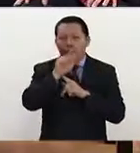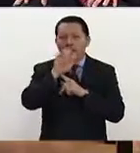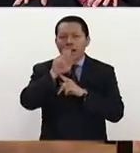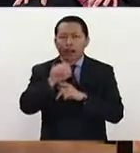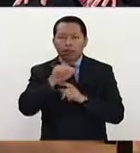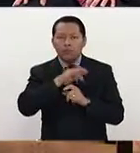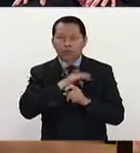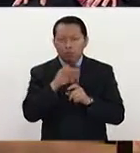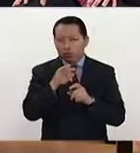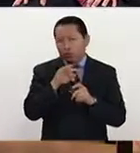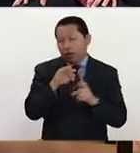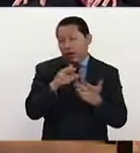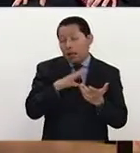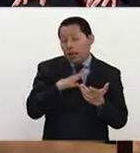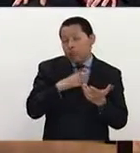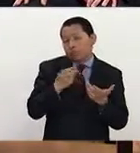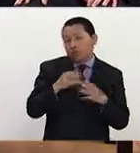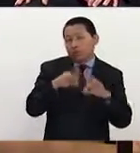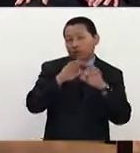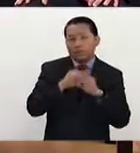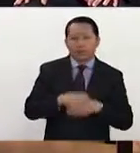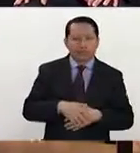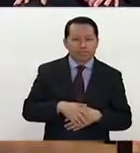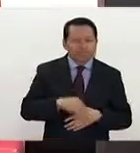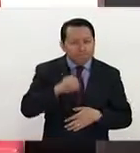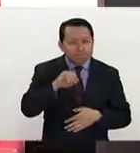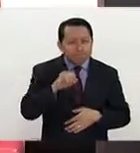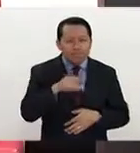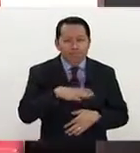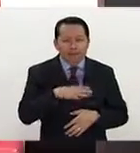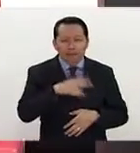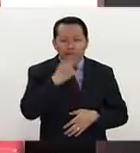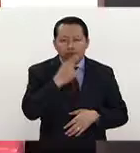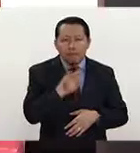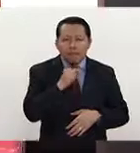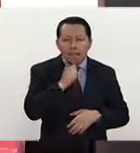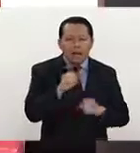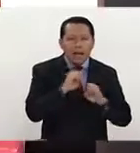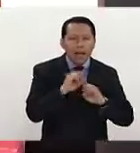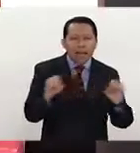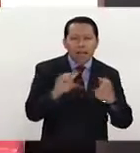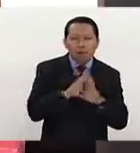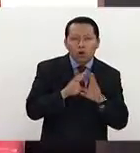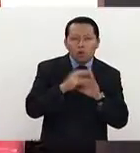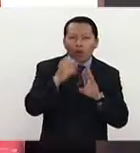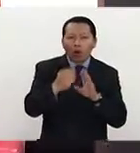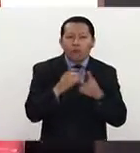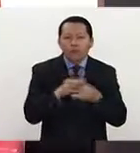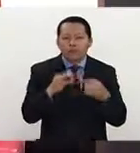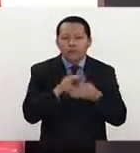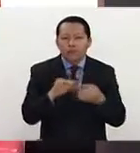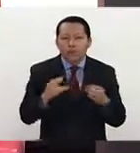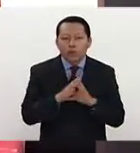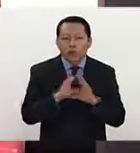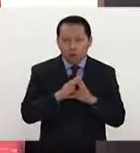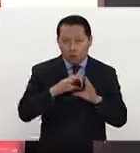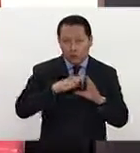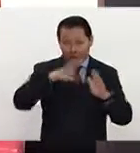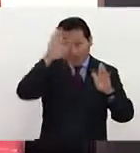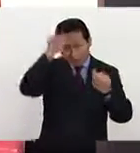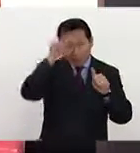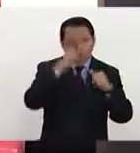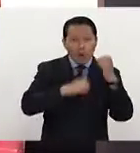esto también podría ser importante. Efectivamente, la parte de que no dijo nada acerca de esto, de los tratados